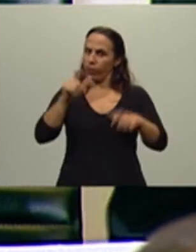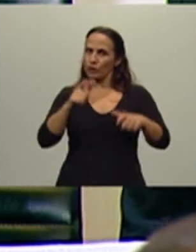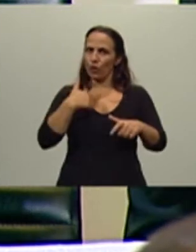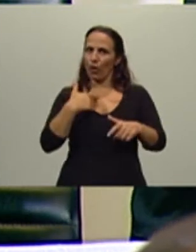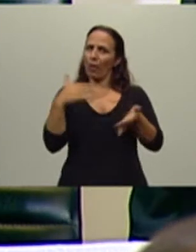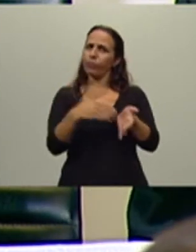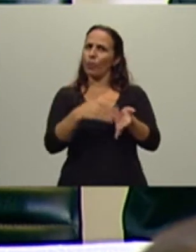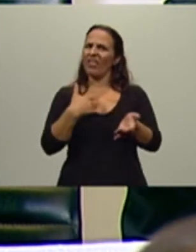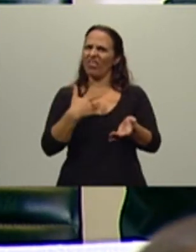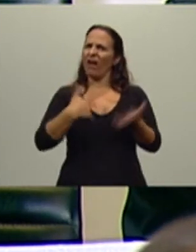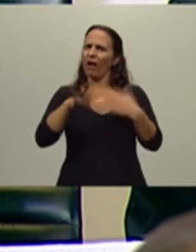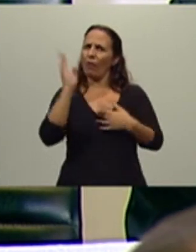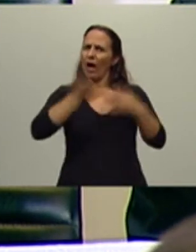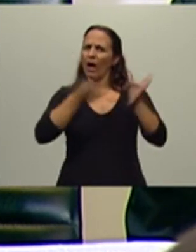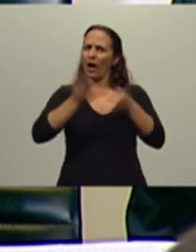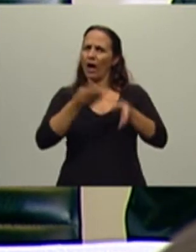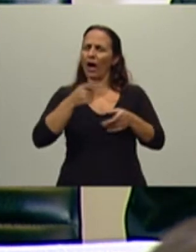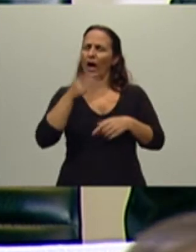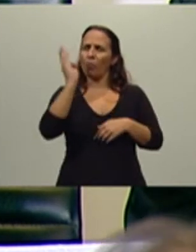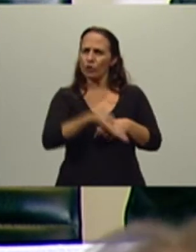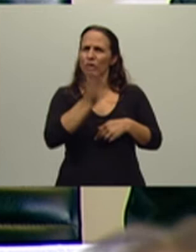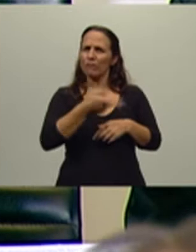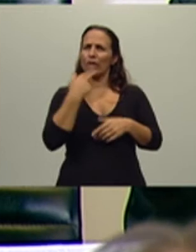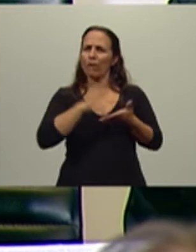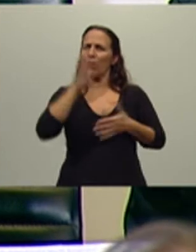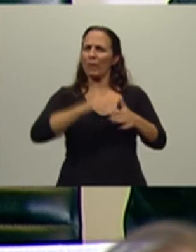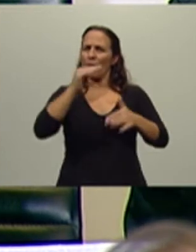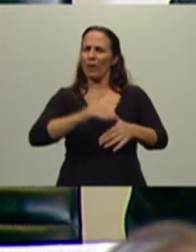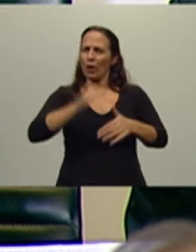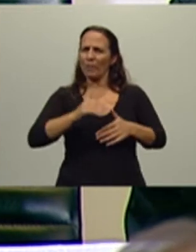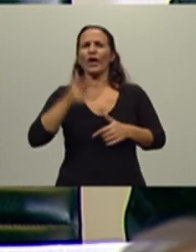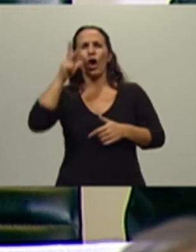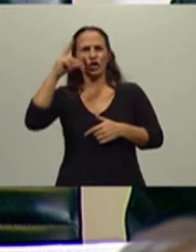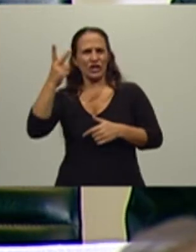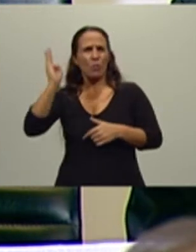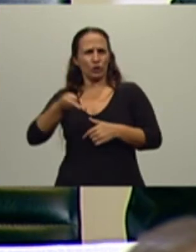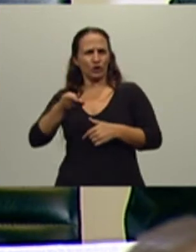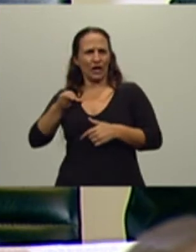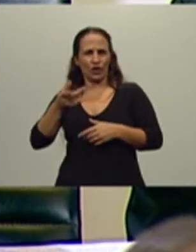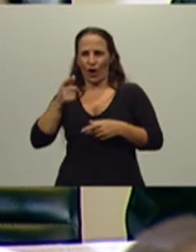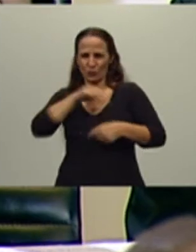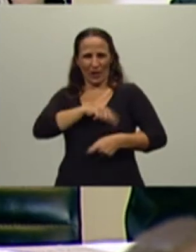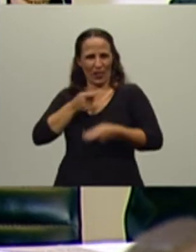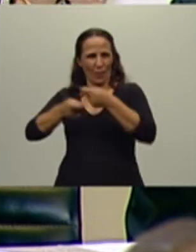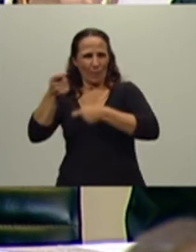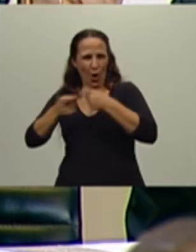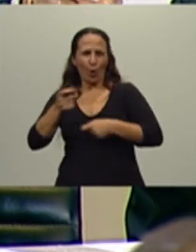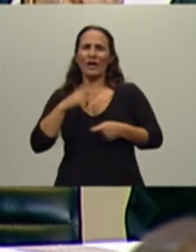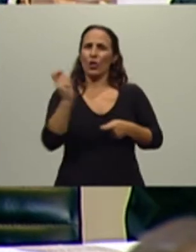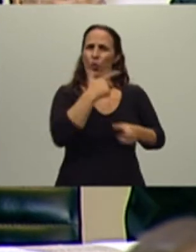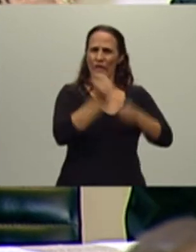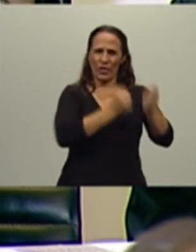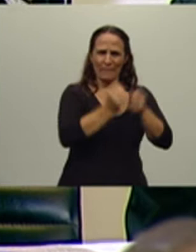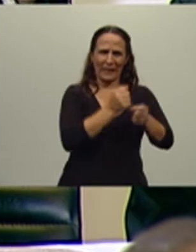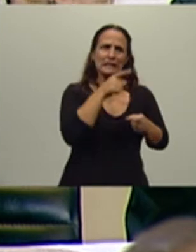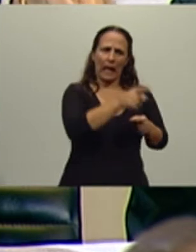bajar las retenciones, que las van a eliminar todas las retenciones, que al mismo tiempo van a subir el 82% móvil, que le dicen a los empresarios que le van a dar el ajuste